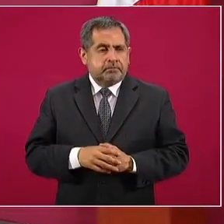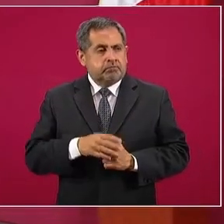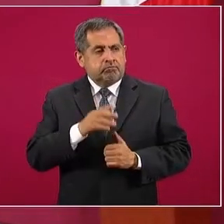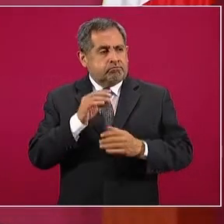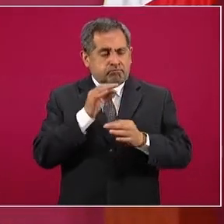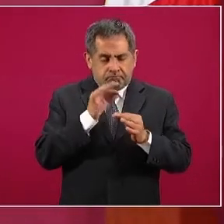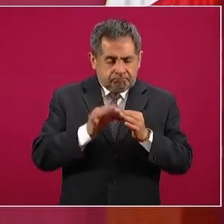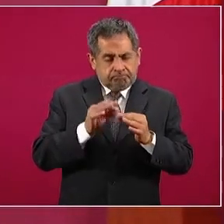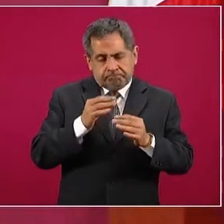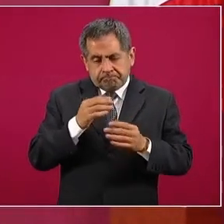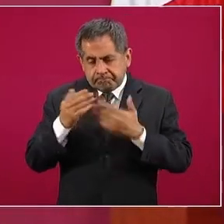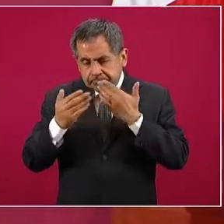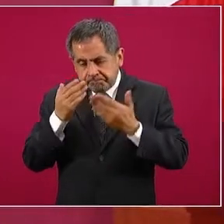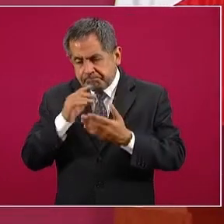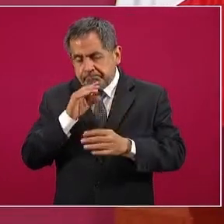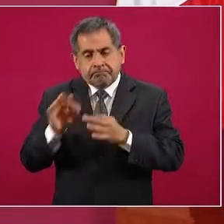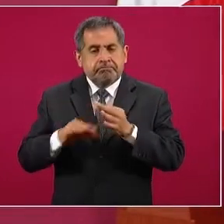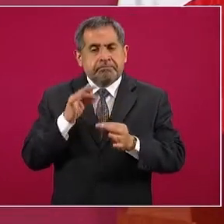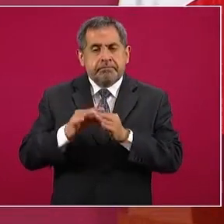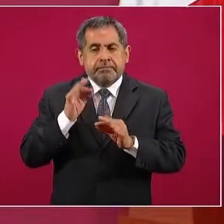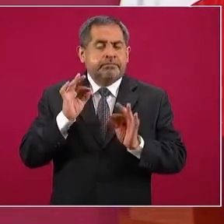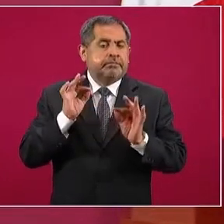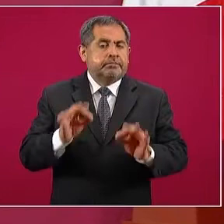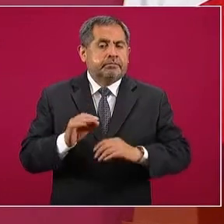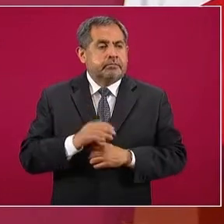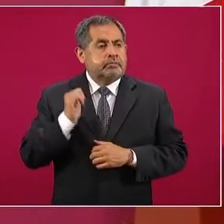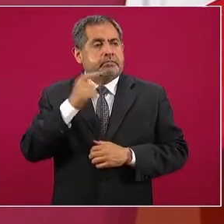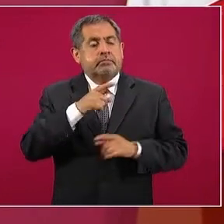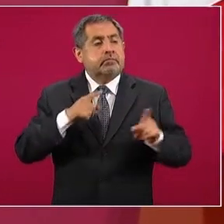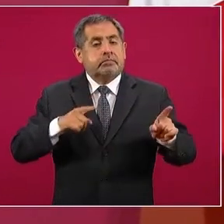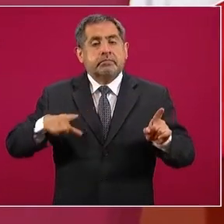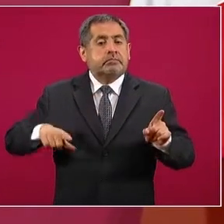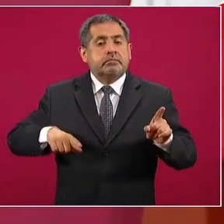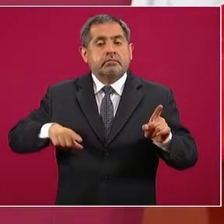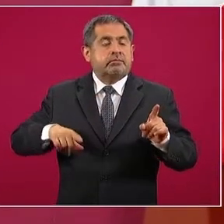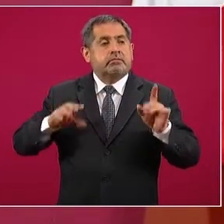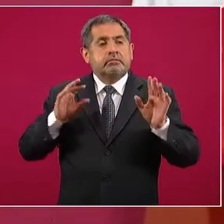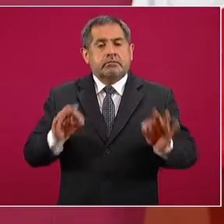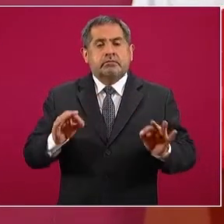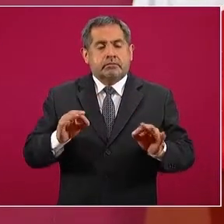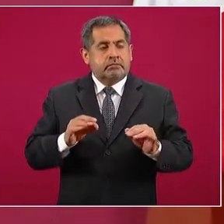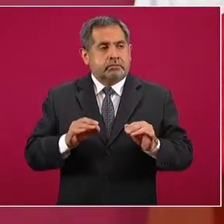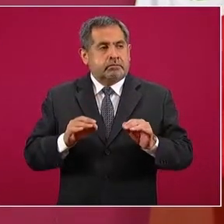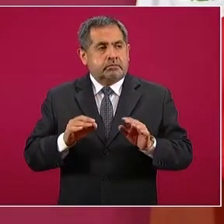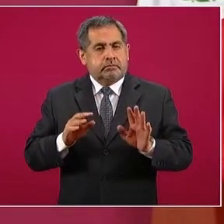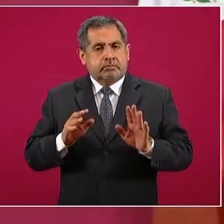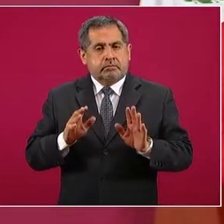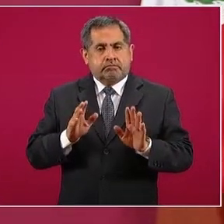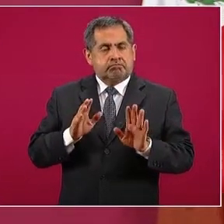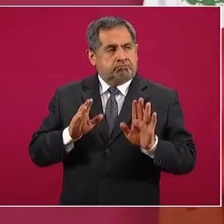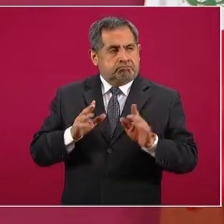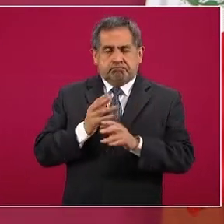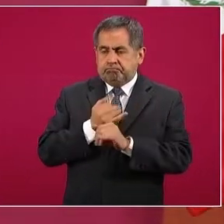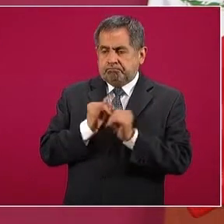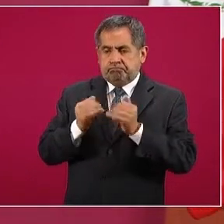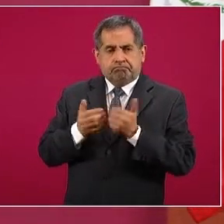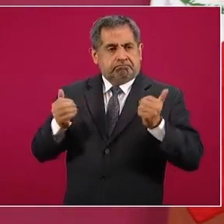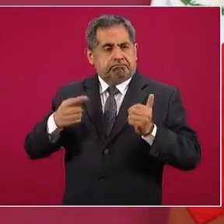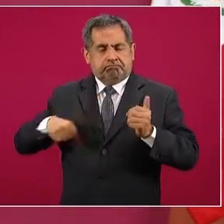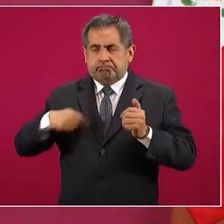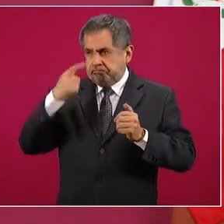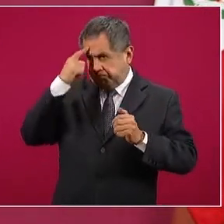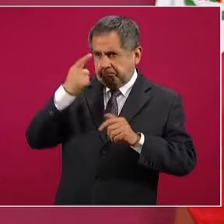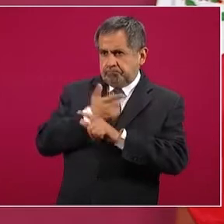Cuando se tiene un gobierno independiente, libre,